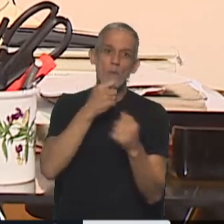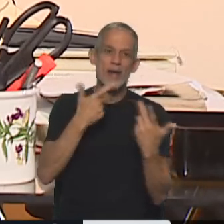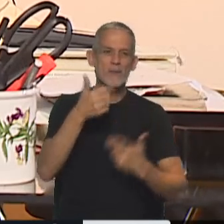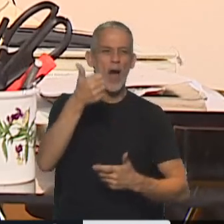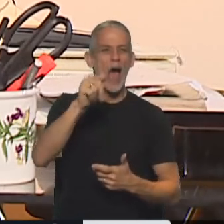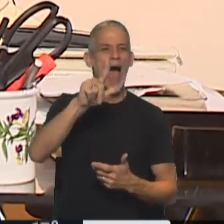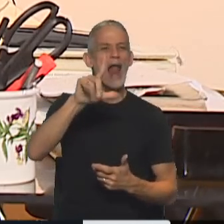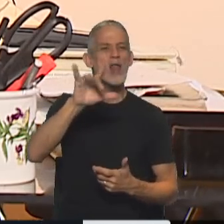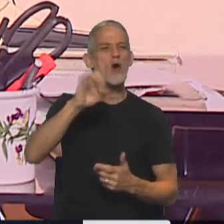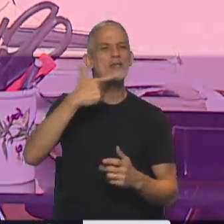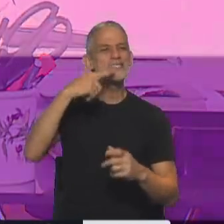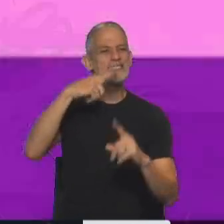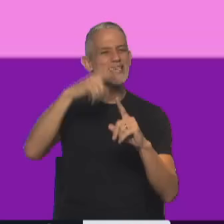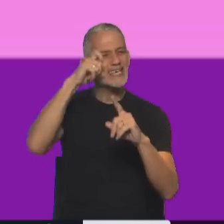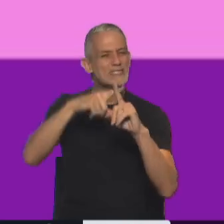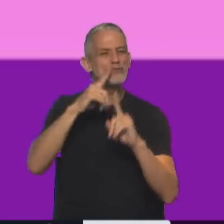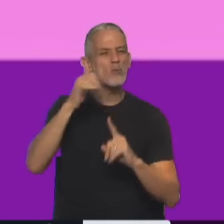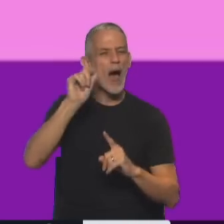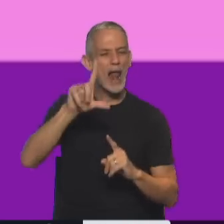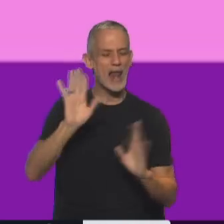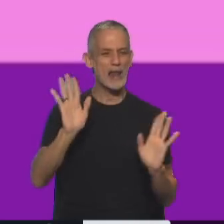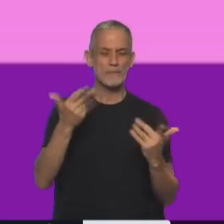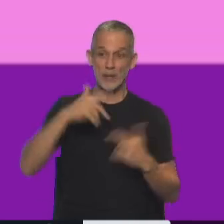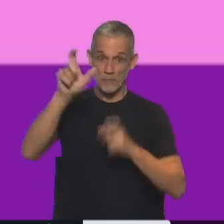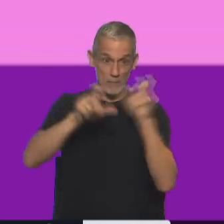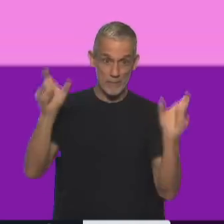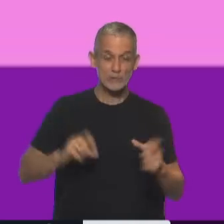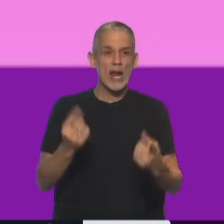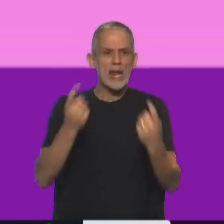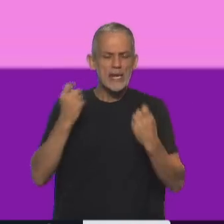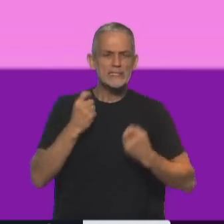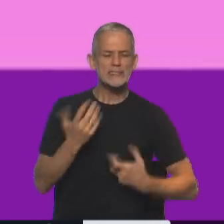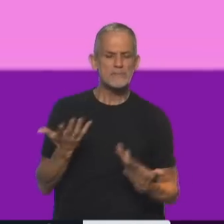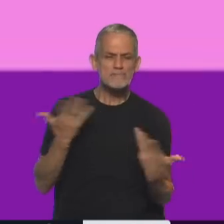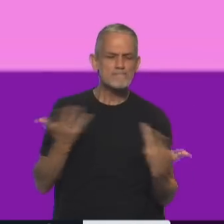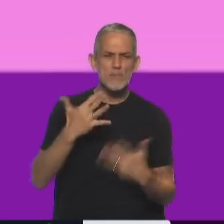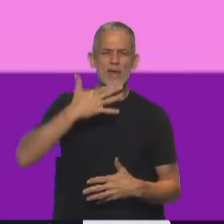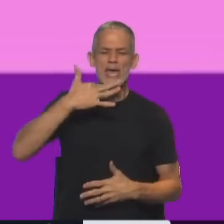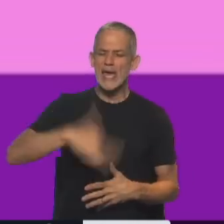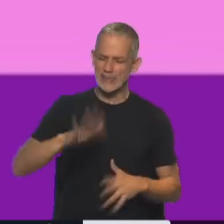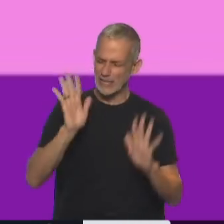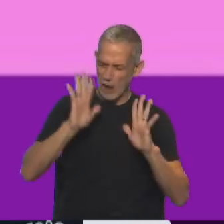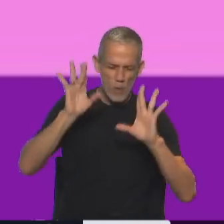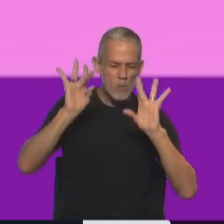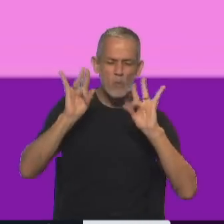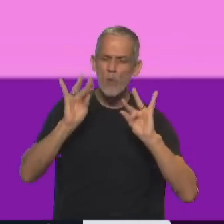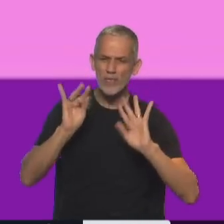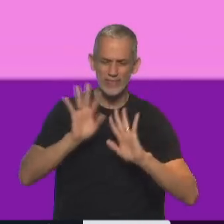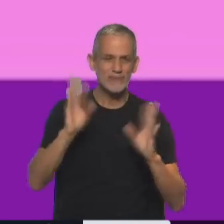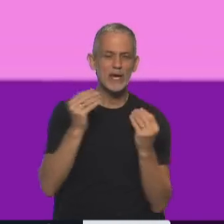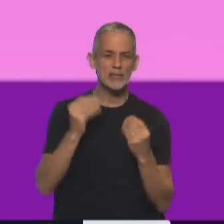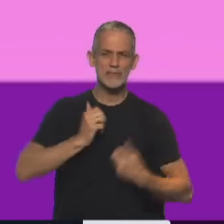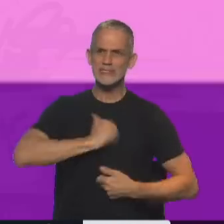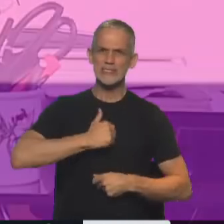sexualidad, es una necesidad de entender. Los seres humanos necesitamos entender algo muy, muy complejo, que es la